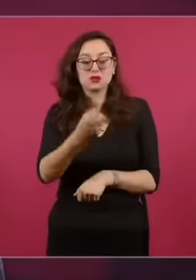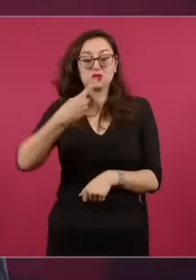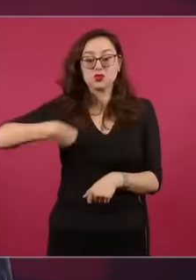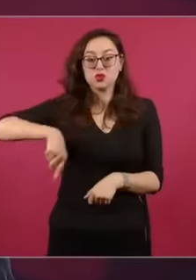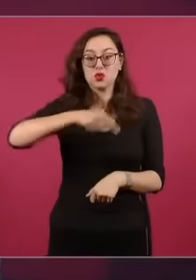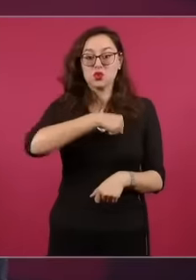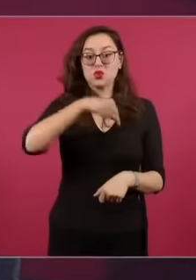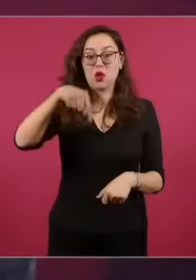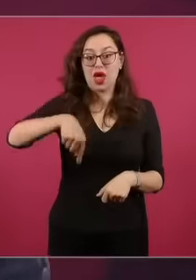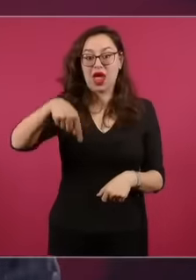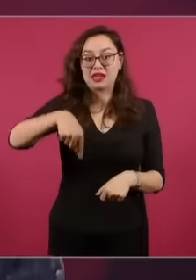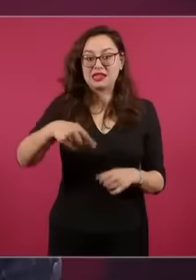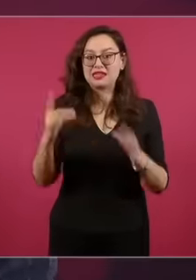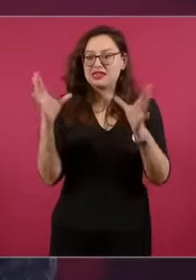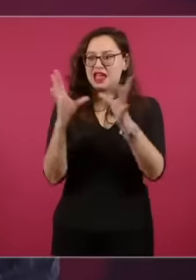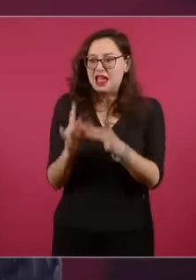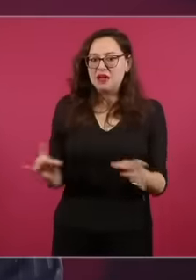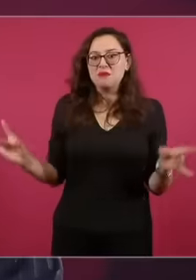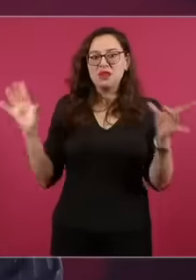a los jóvenes